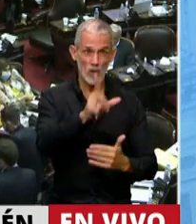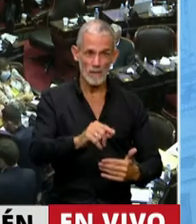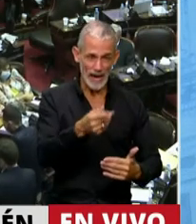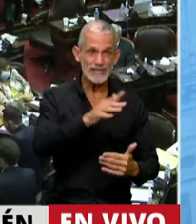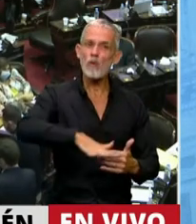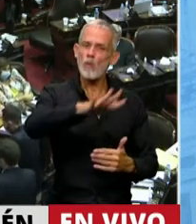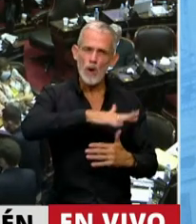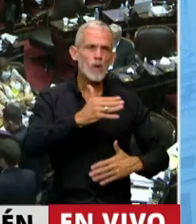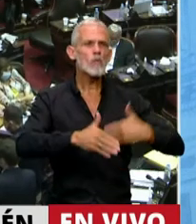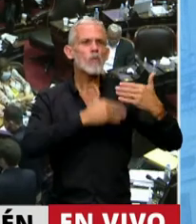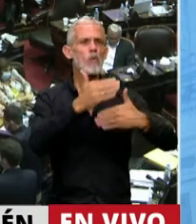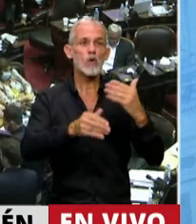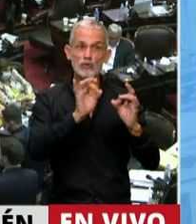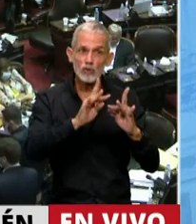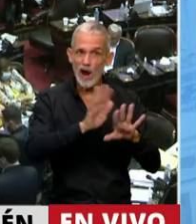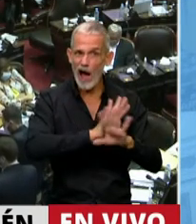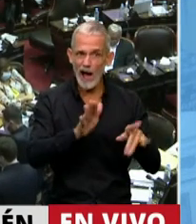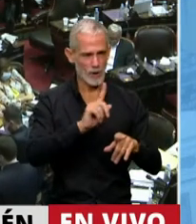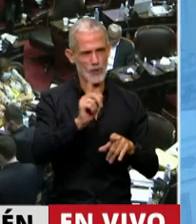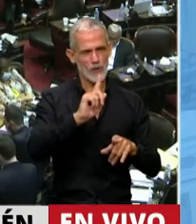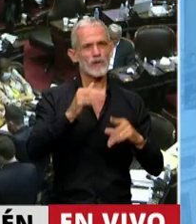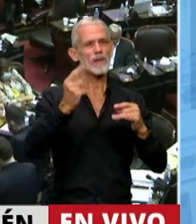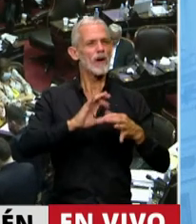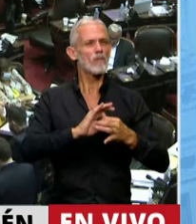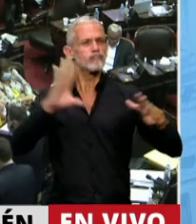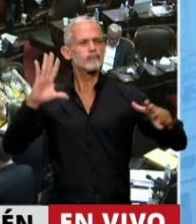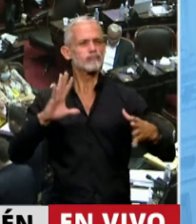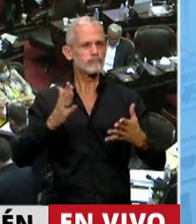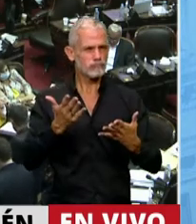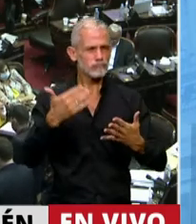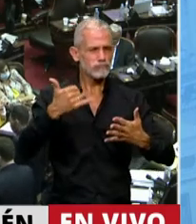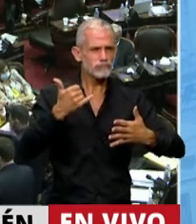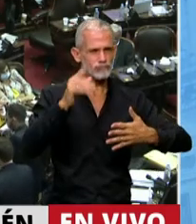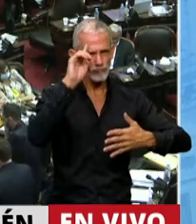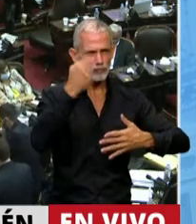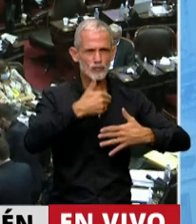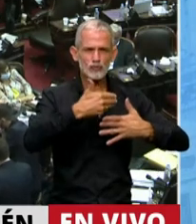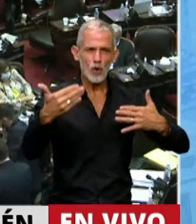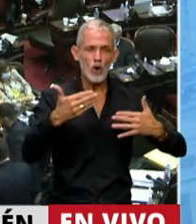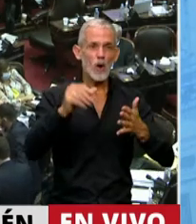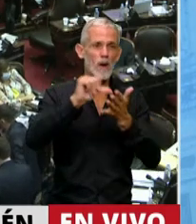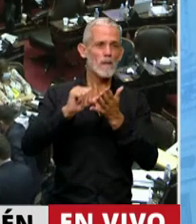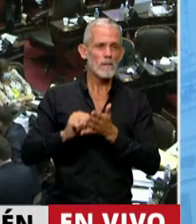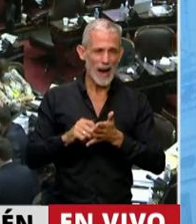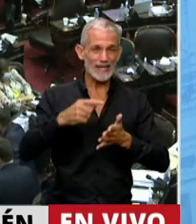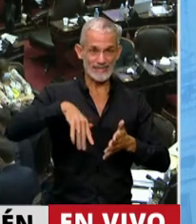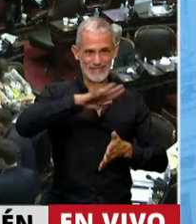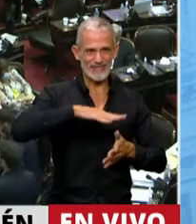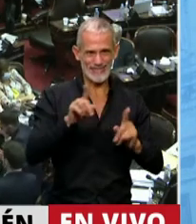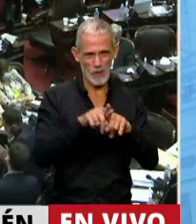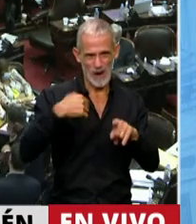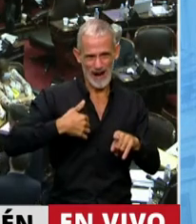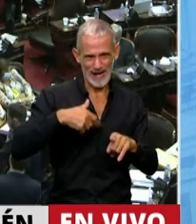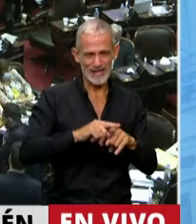y de su pueblo, sino que garantiza independencia y un mayor grado de autonomía para países en vías de desarrollo,